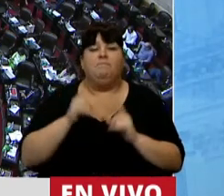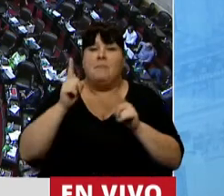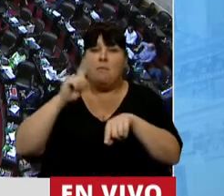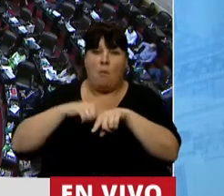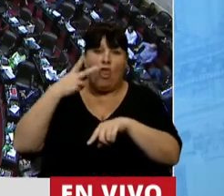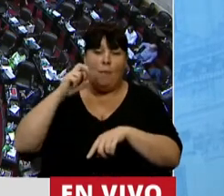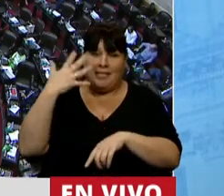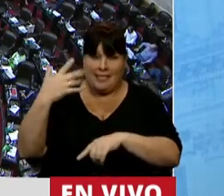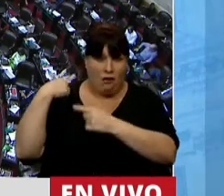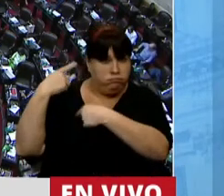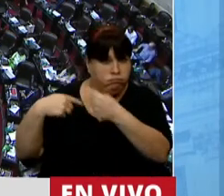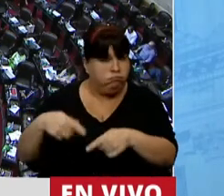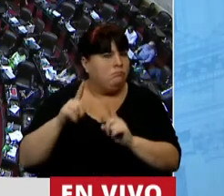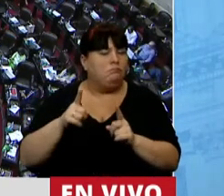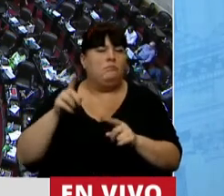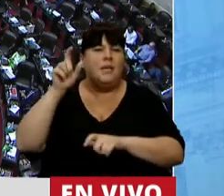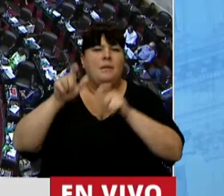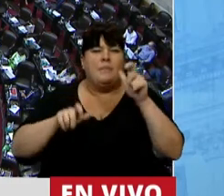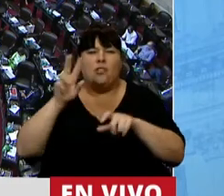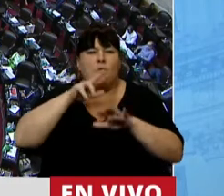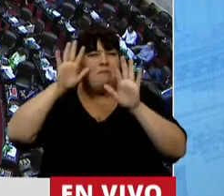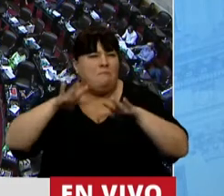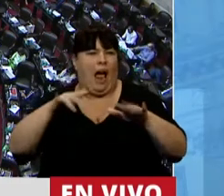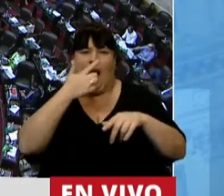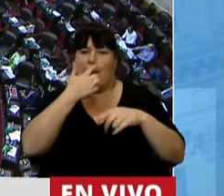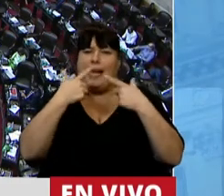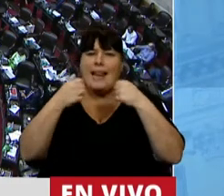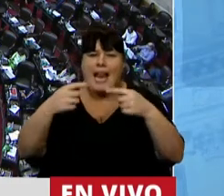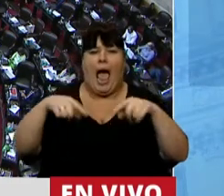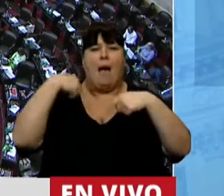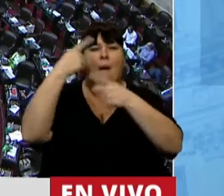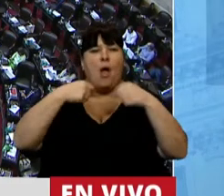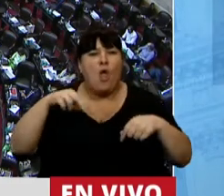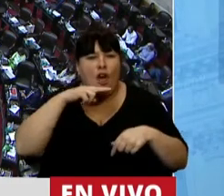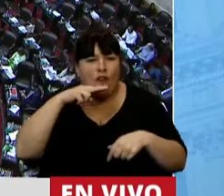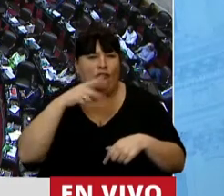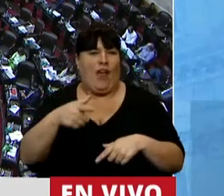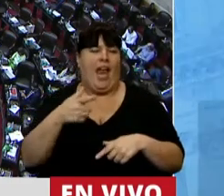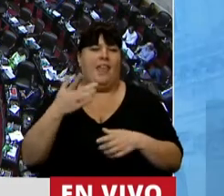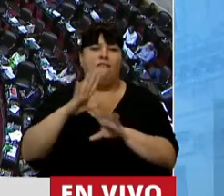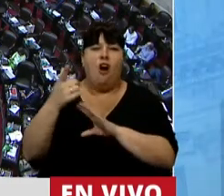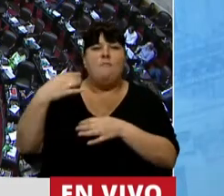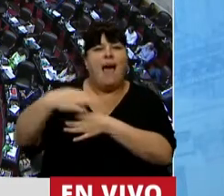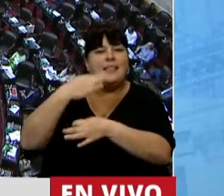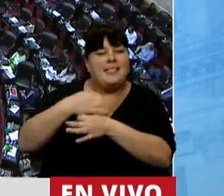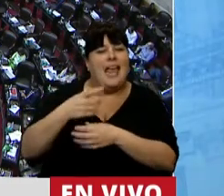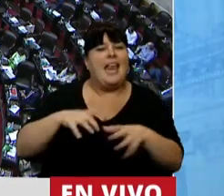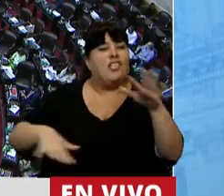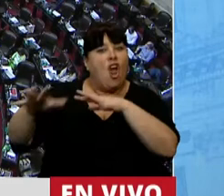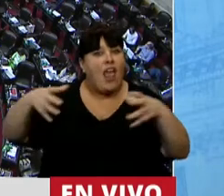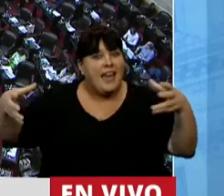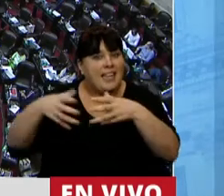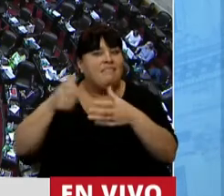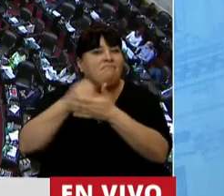entonces movilizó a millones de mujeres que con sus pañuelos verdes nos enseñan que la organización